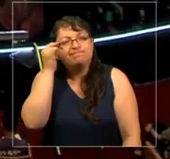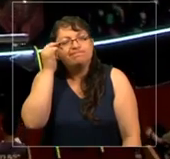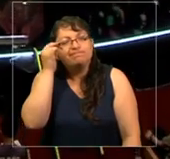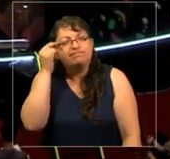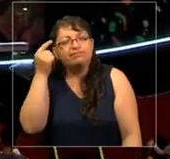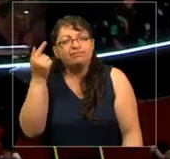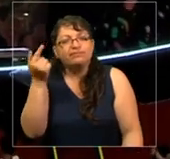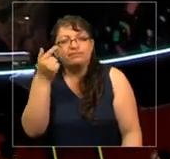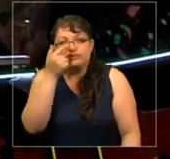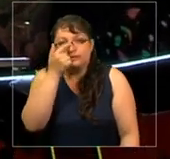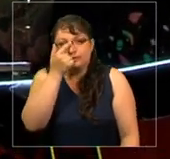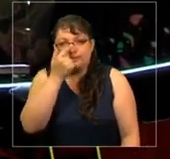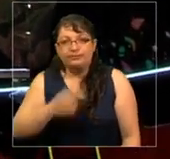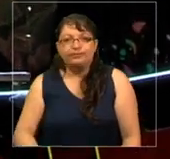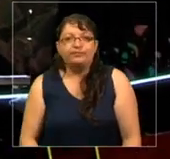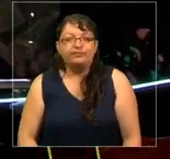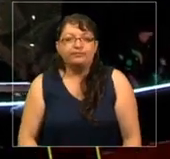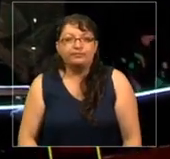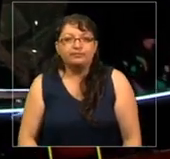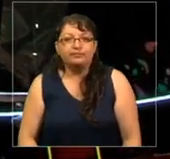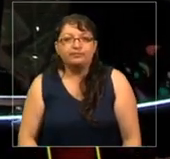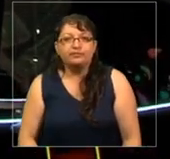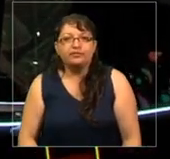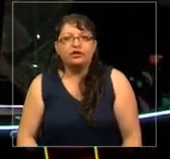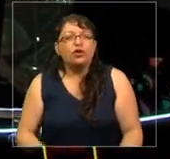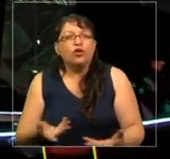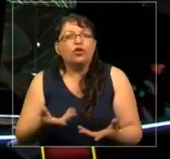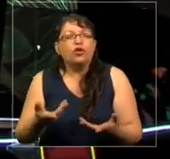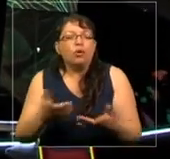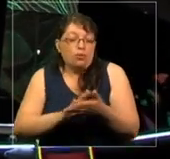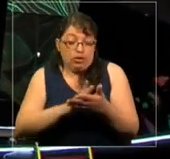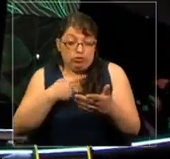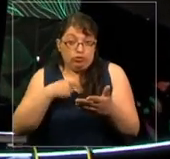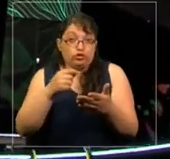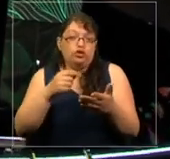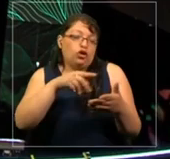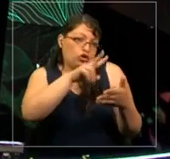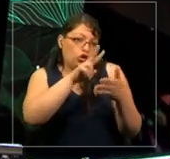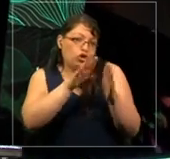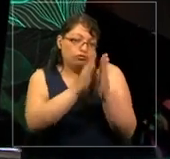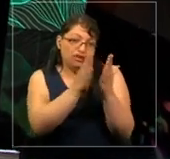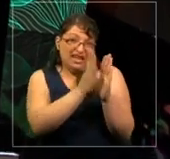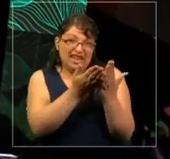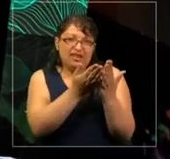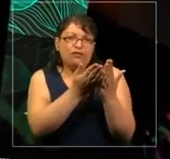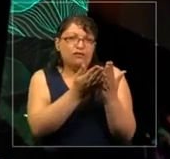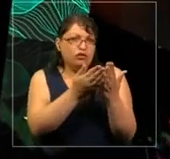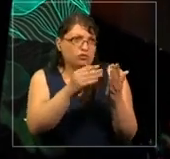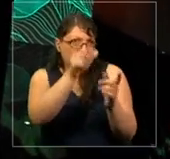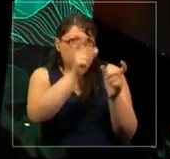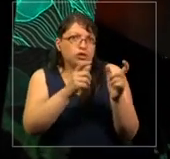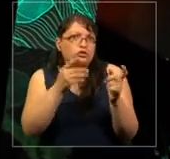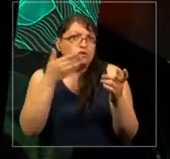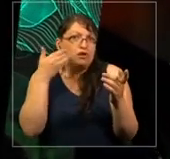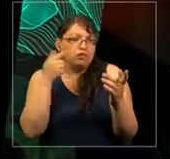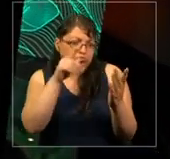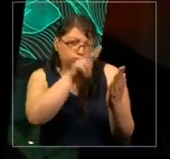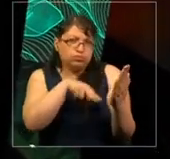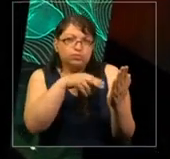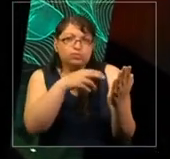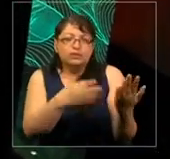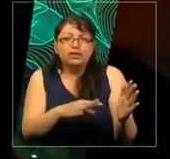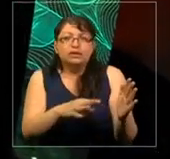esta reversa nunca podría ocurrir. Yo siempre escribo, leo libros de personas blancas. Y los